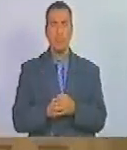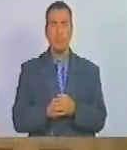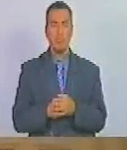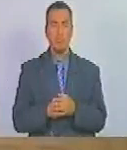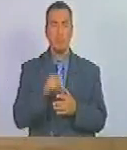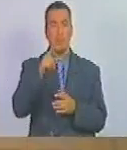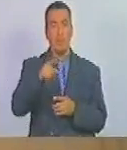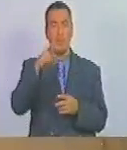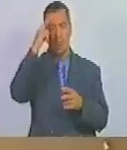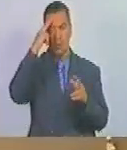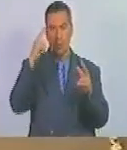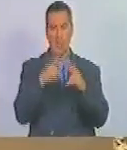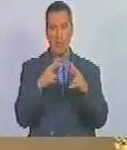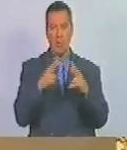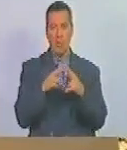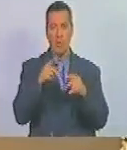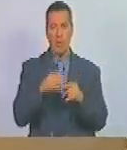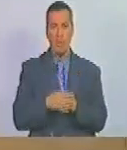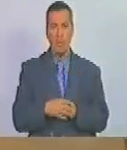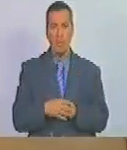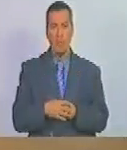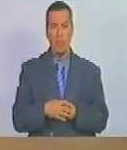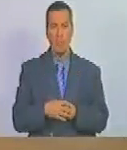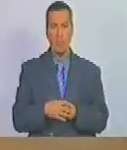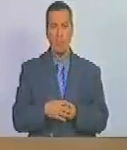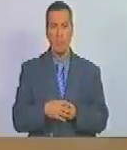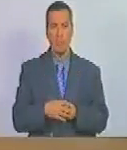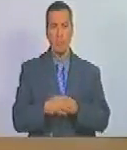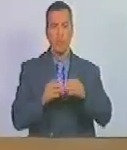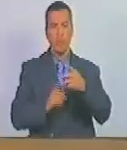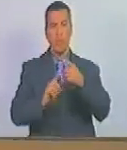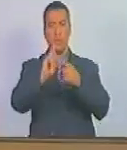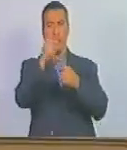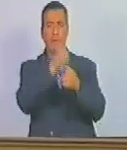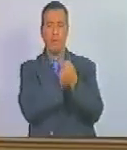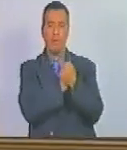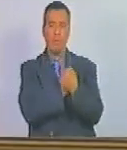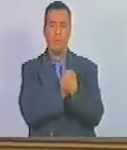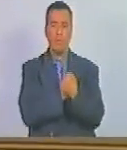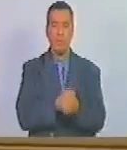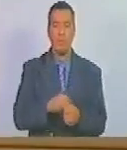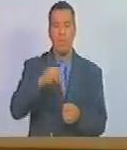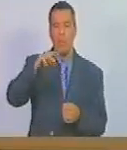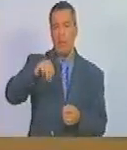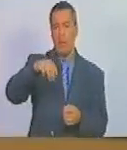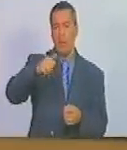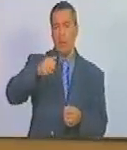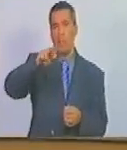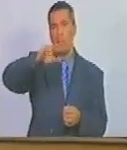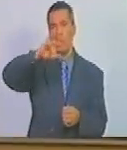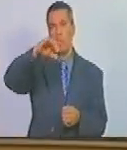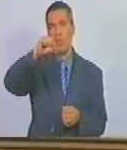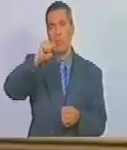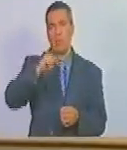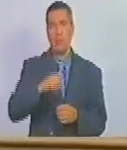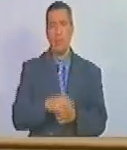Y allí conoce a su primer amor, María Teresa del Toro.